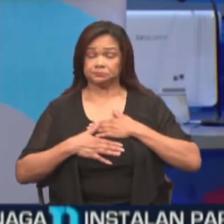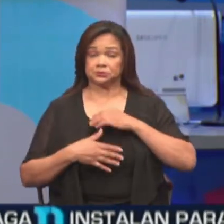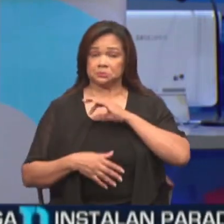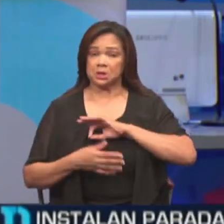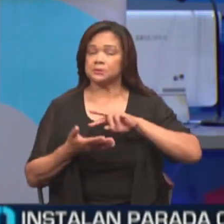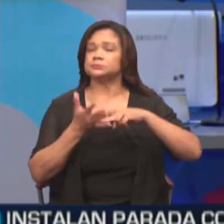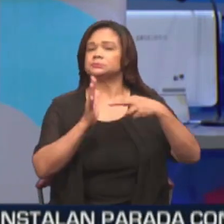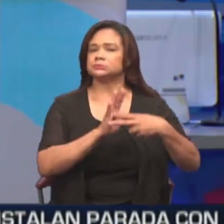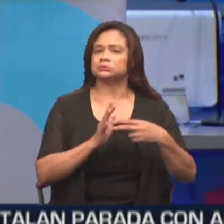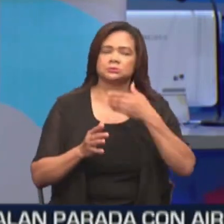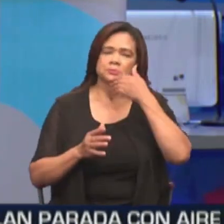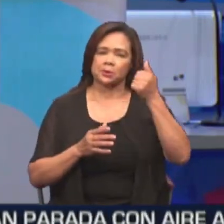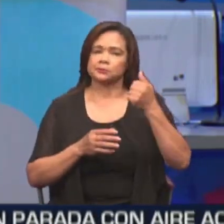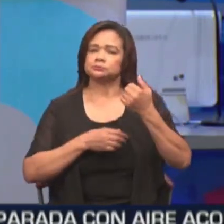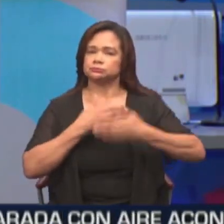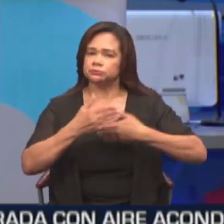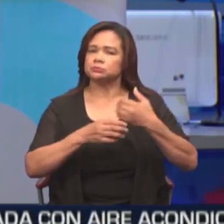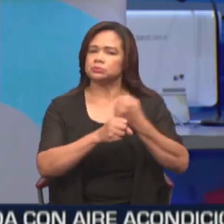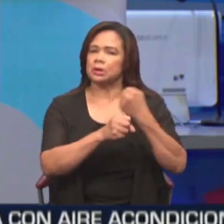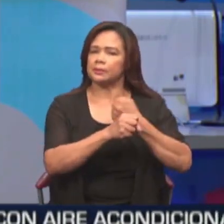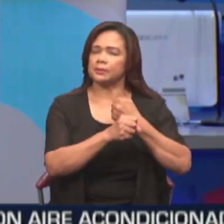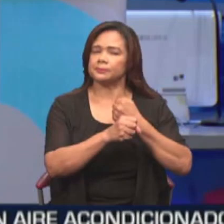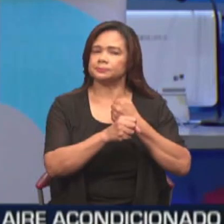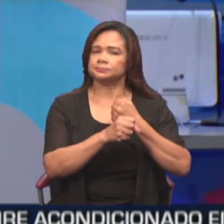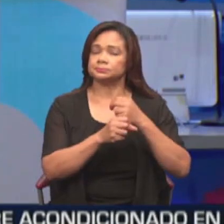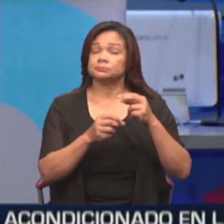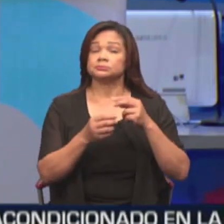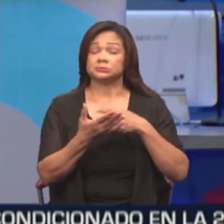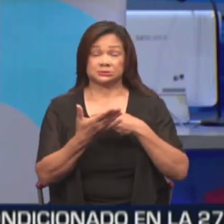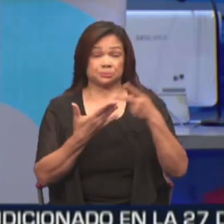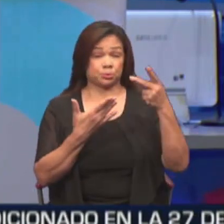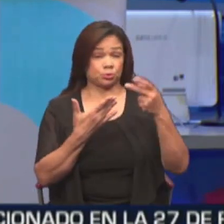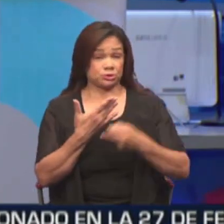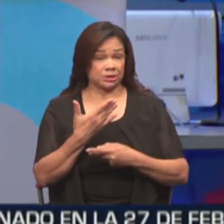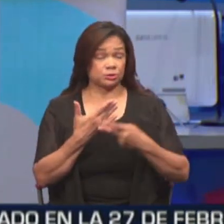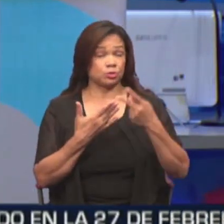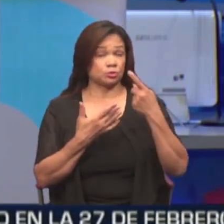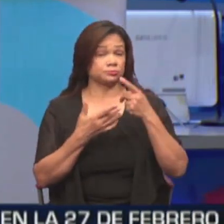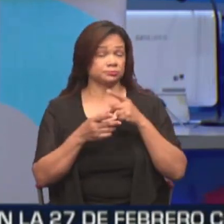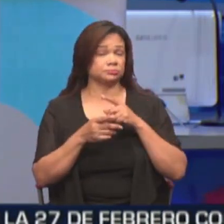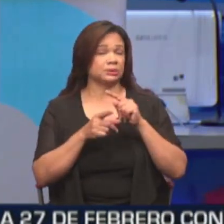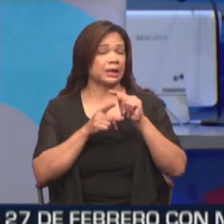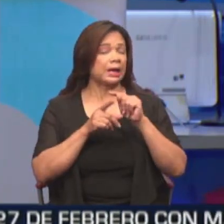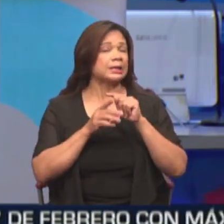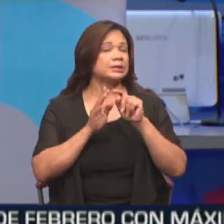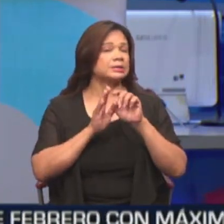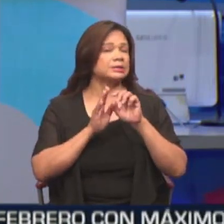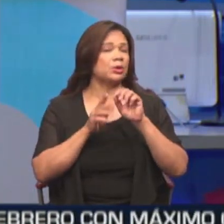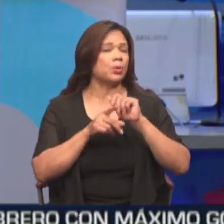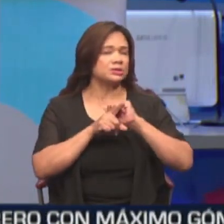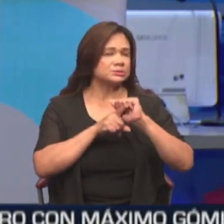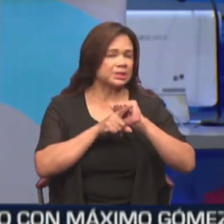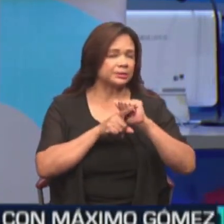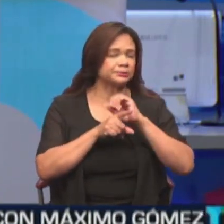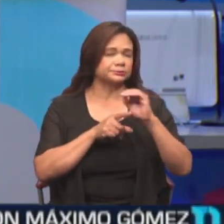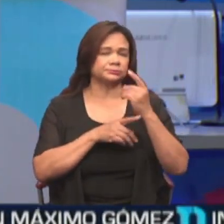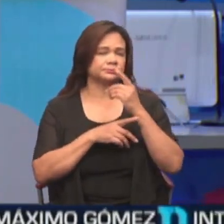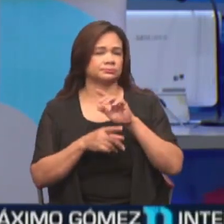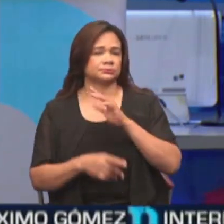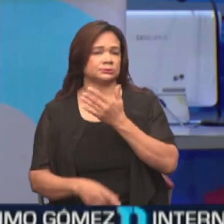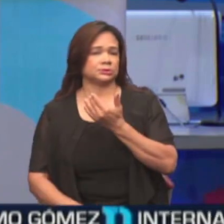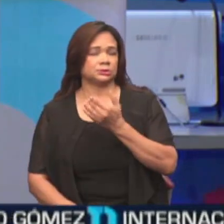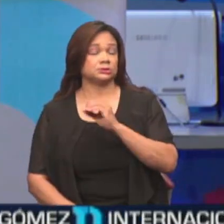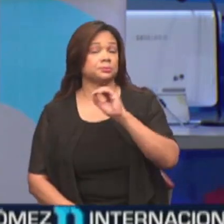traduce en un mejor desempeño laboral. El piloto, que redujo las horas de trabajo semanal en un promedio del